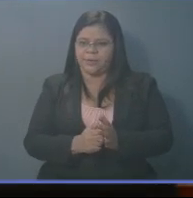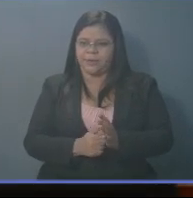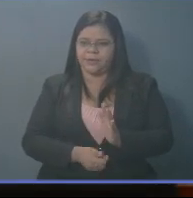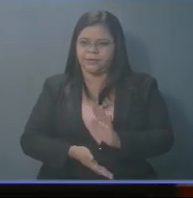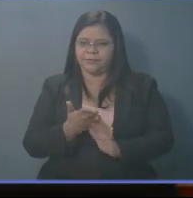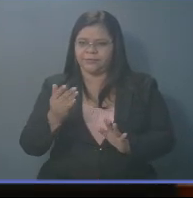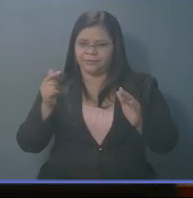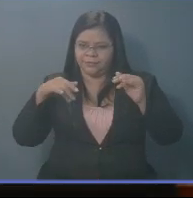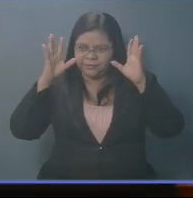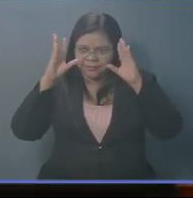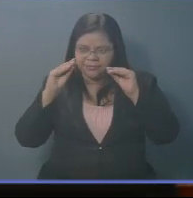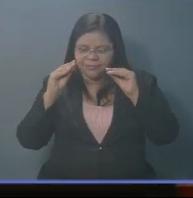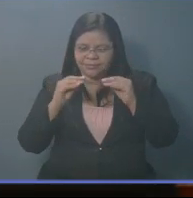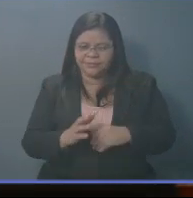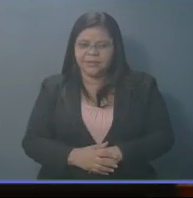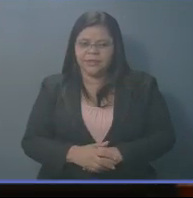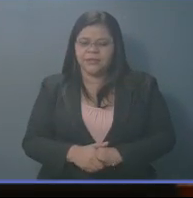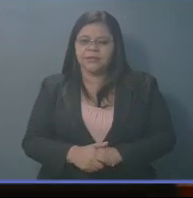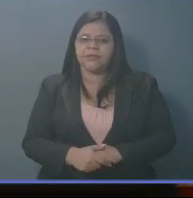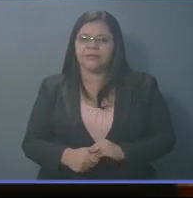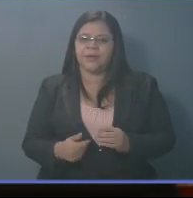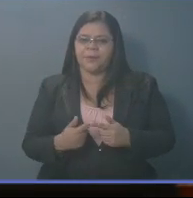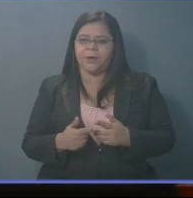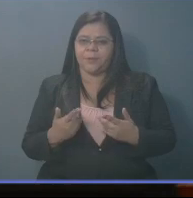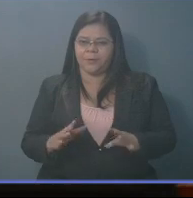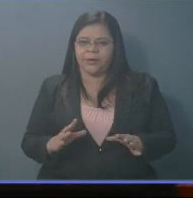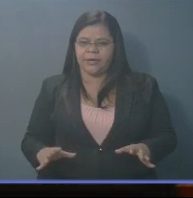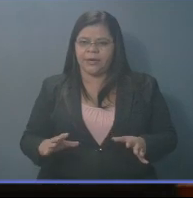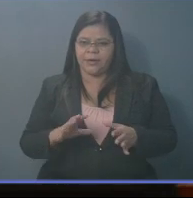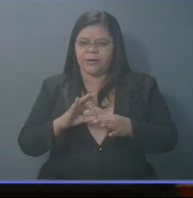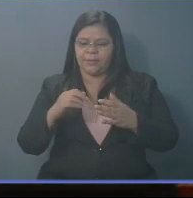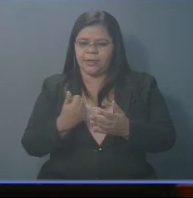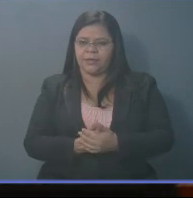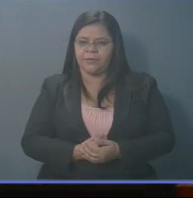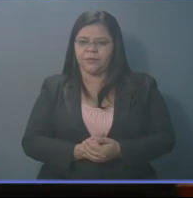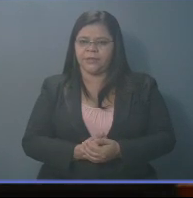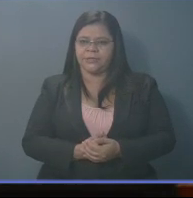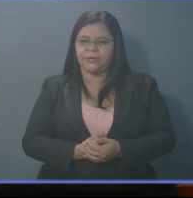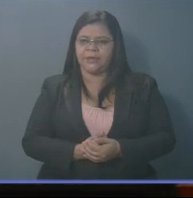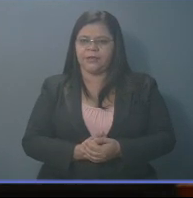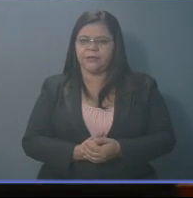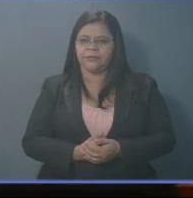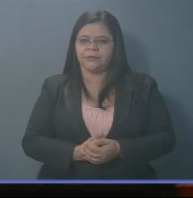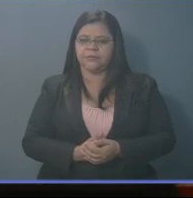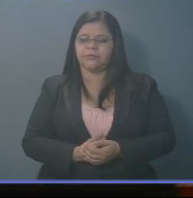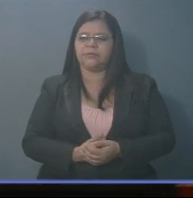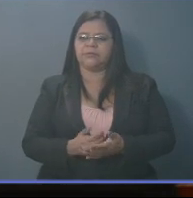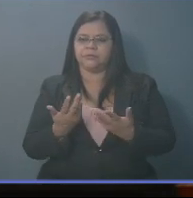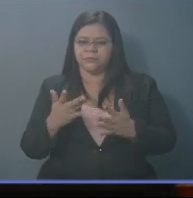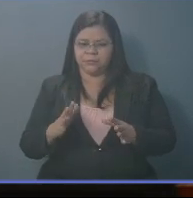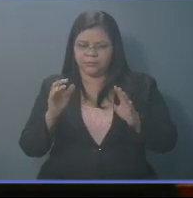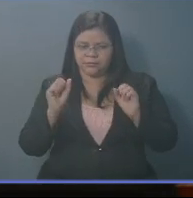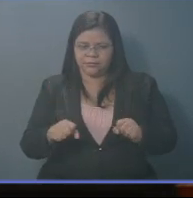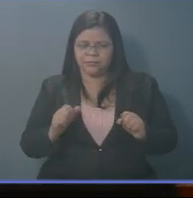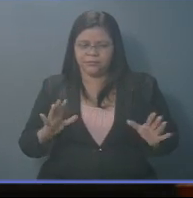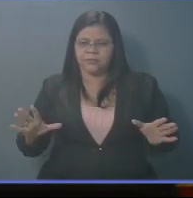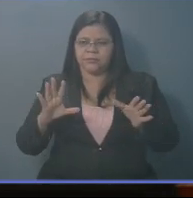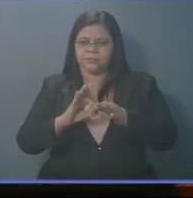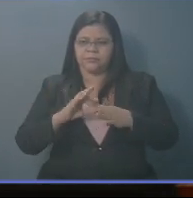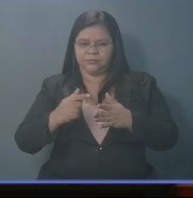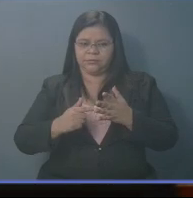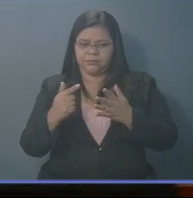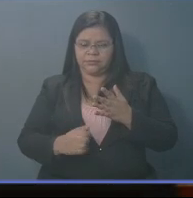hemos dado la muestra de la construcción de una regulación